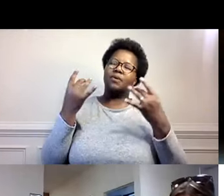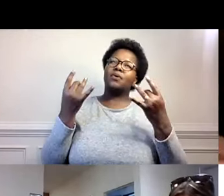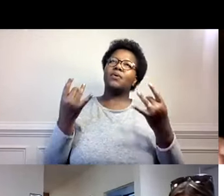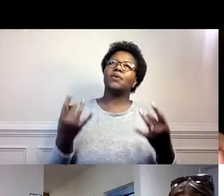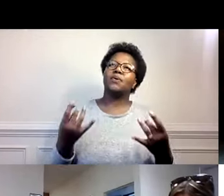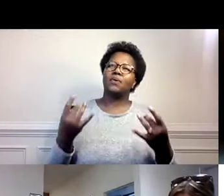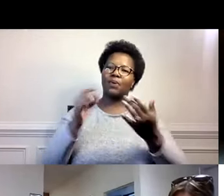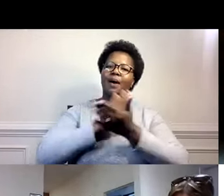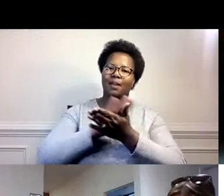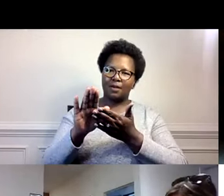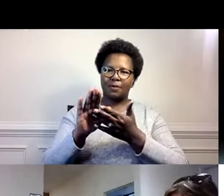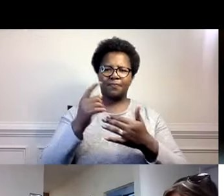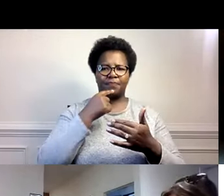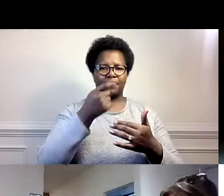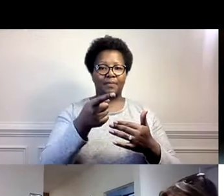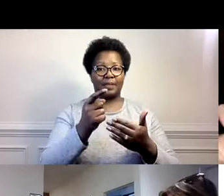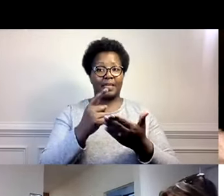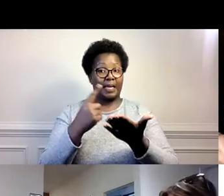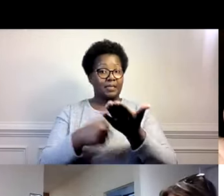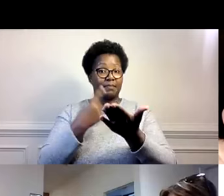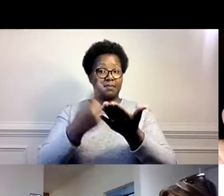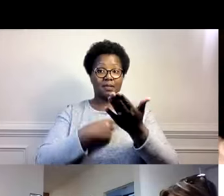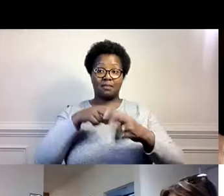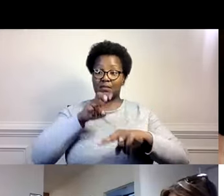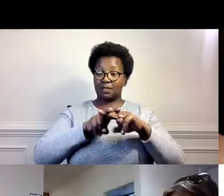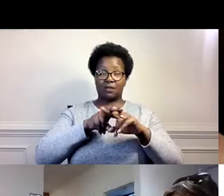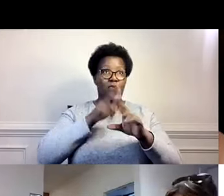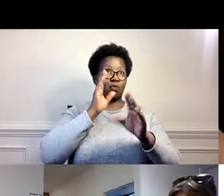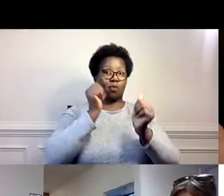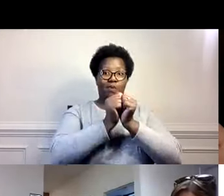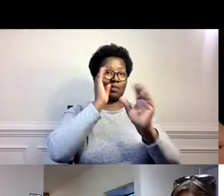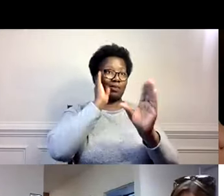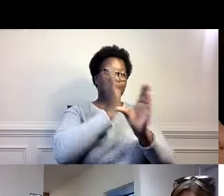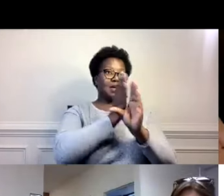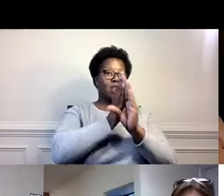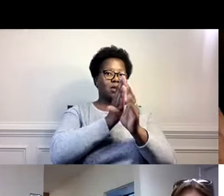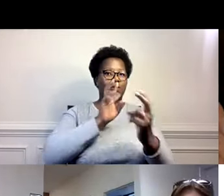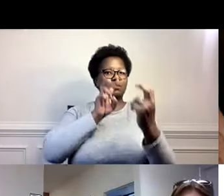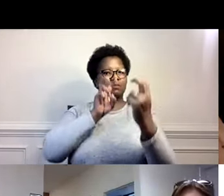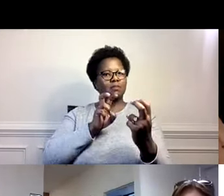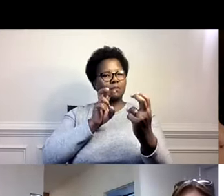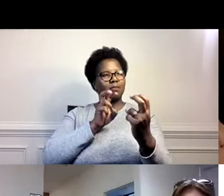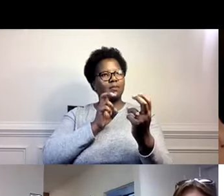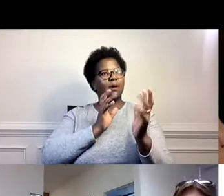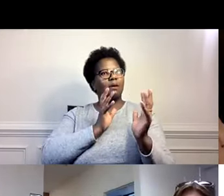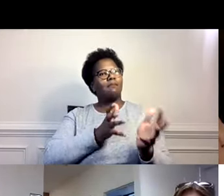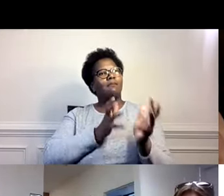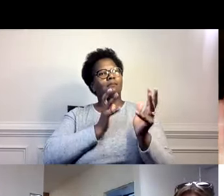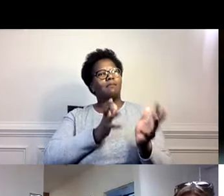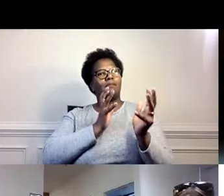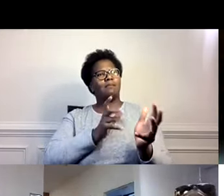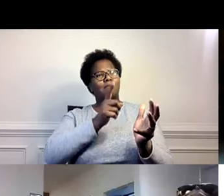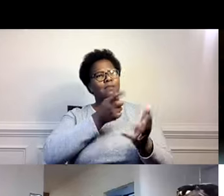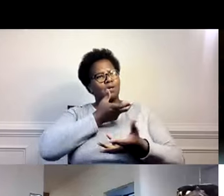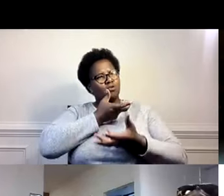Muy bien. a veces eso puede tomar lugar sin uno tener que. Sin tener que ir a un psicólogo. ¿Verdad? A veces da.